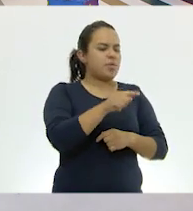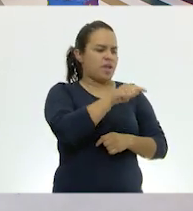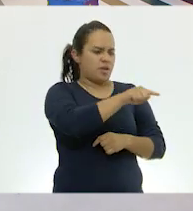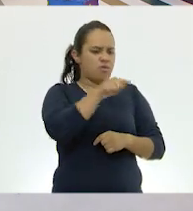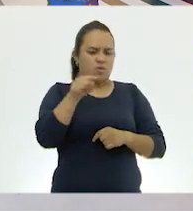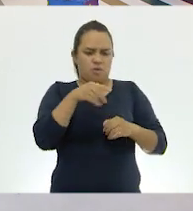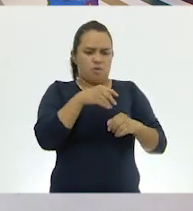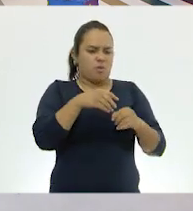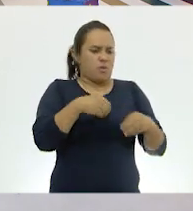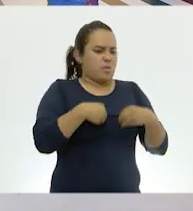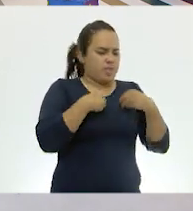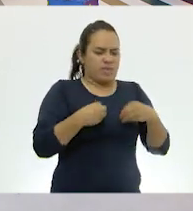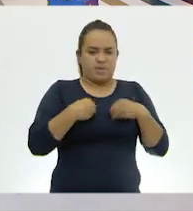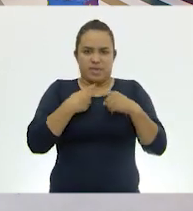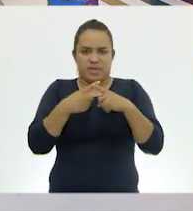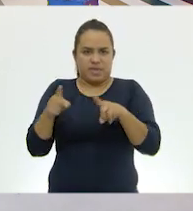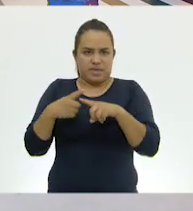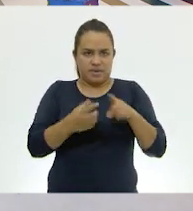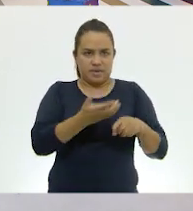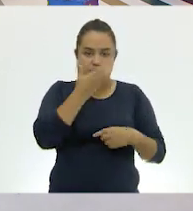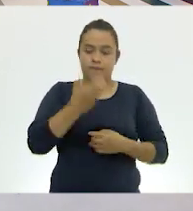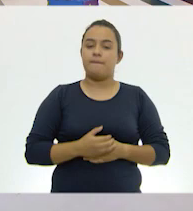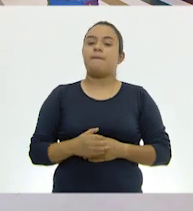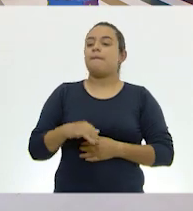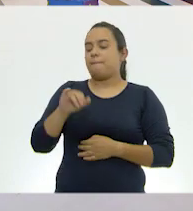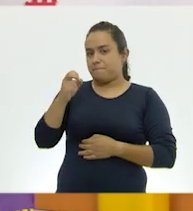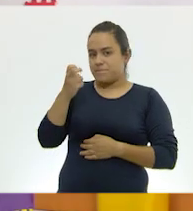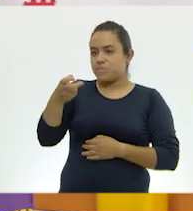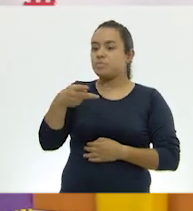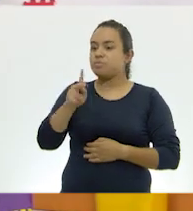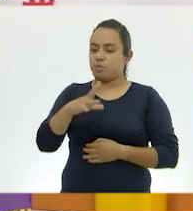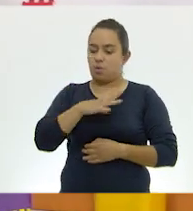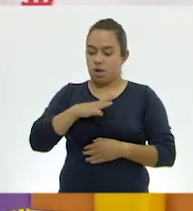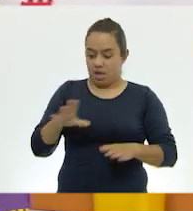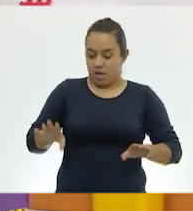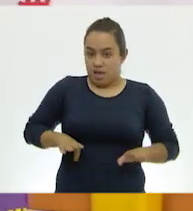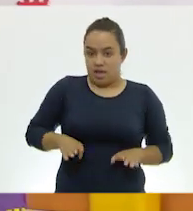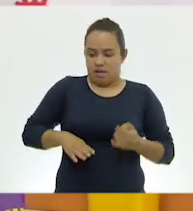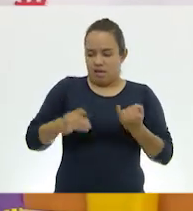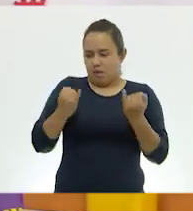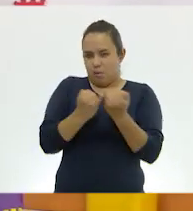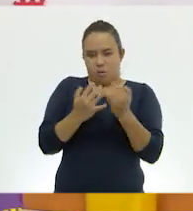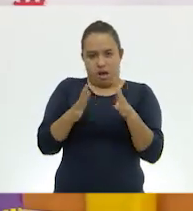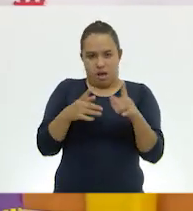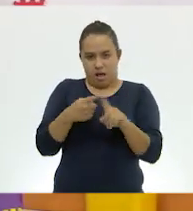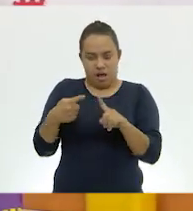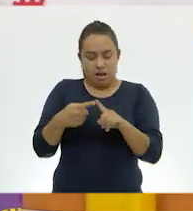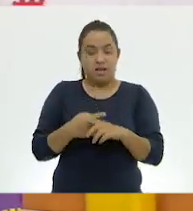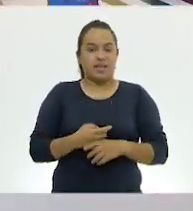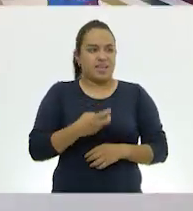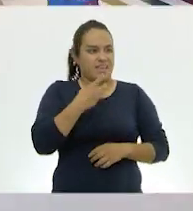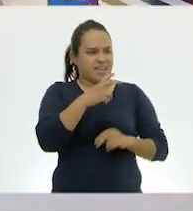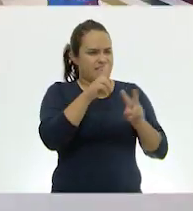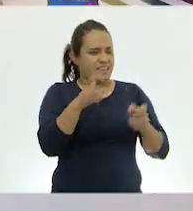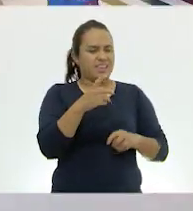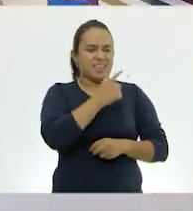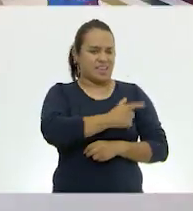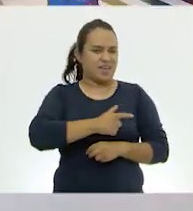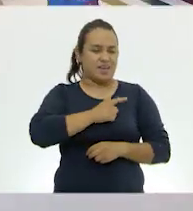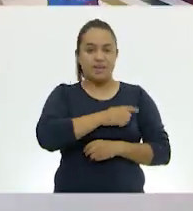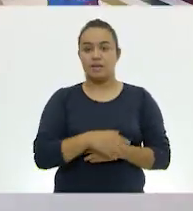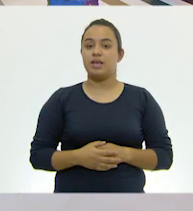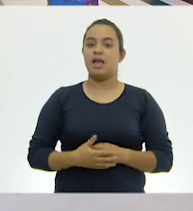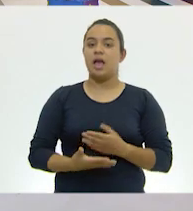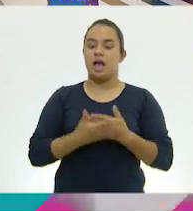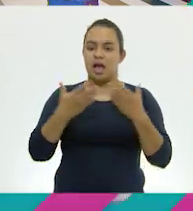a los otros que viven más lejos. Exactamente, pero comparten algunas características. Ah, claro. Me encantan este tipo de temas. Muy bien.